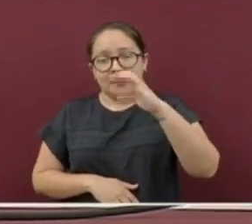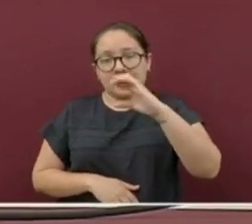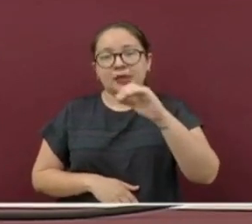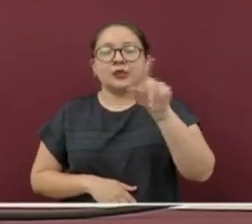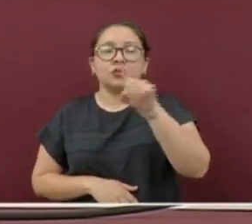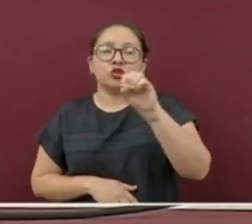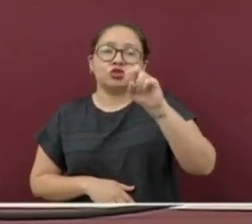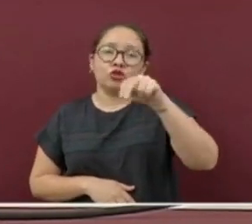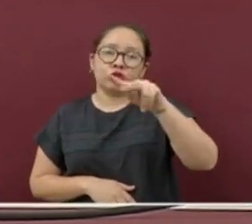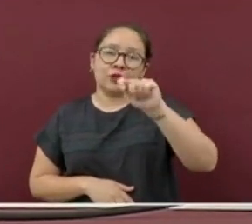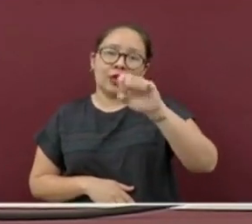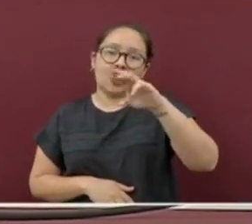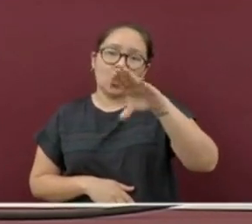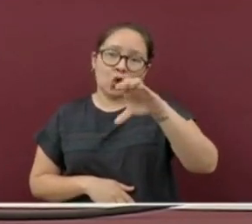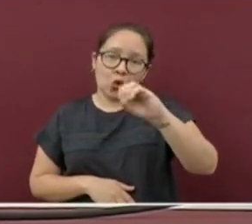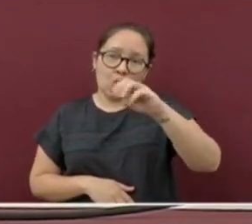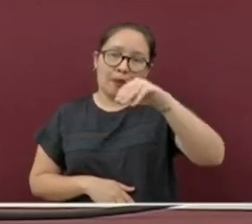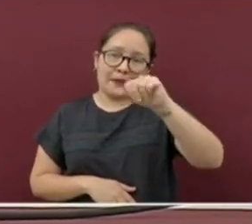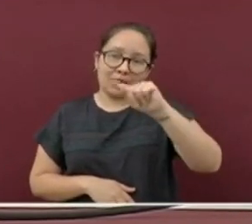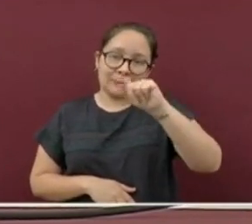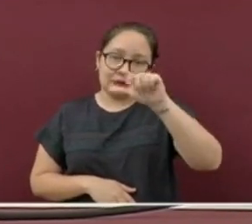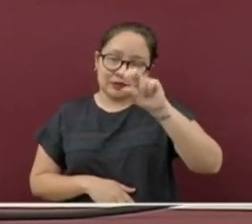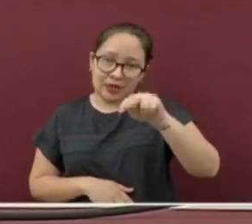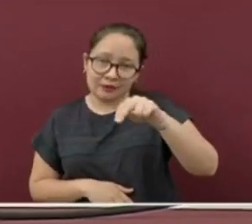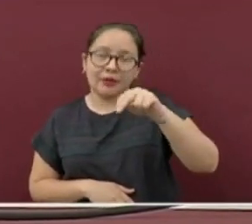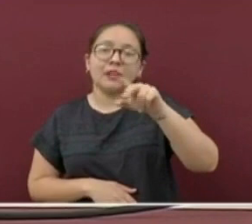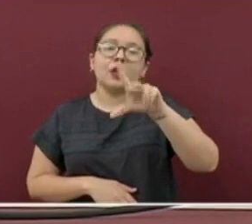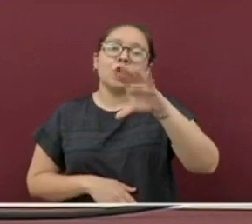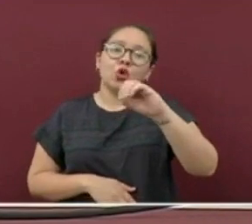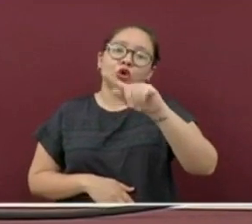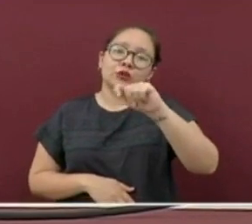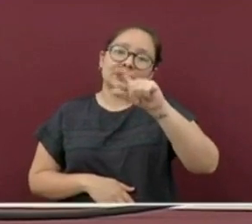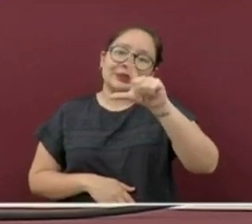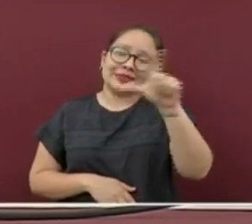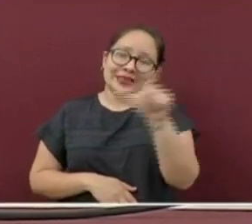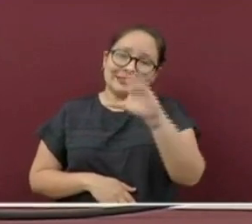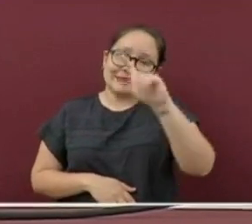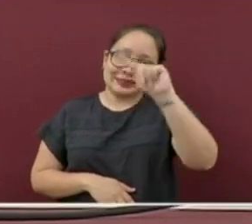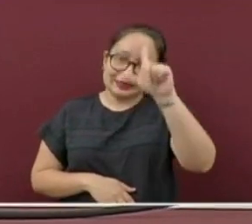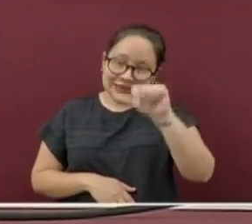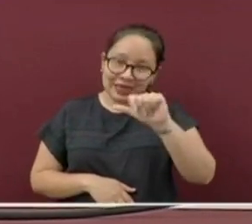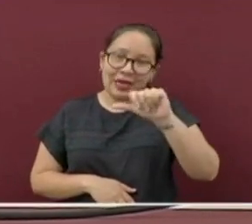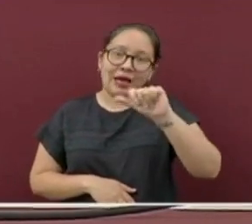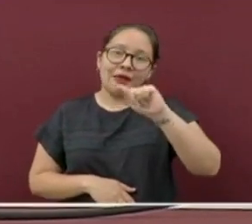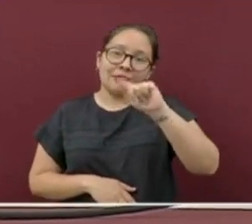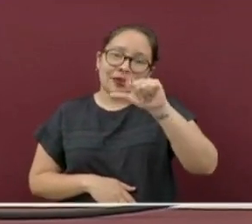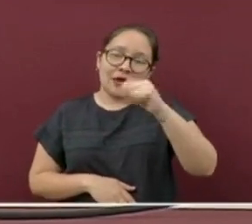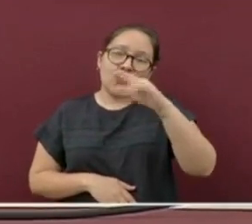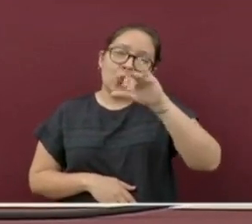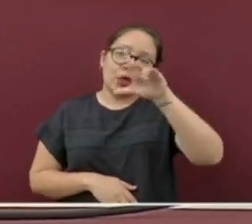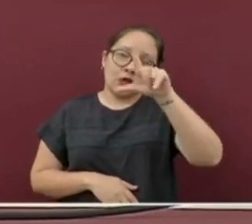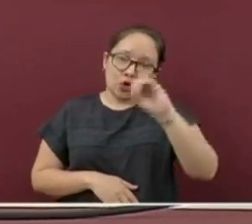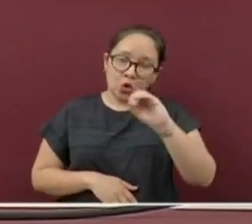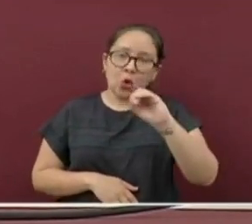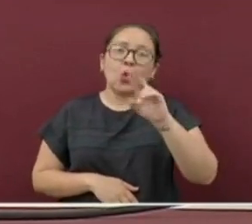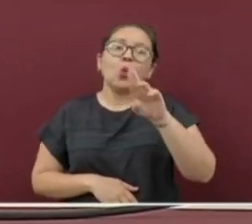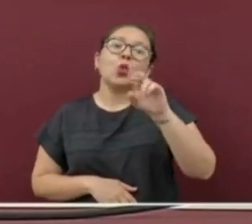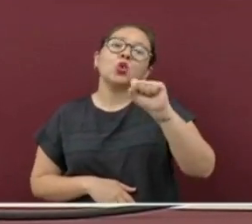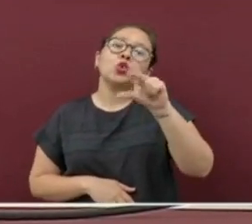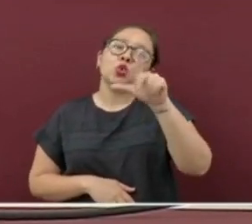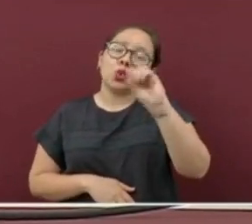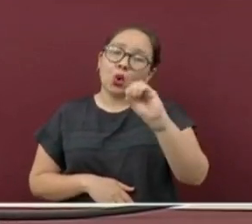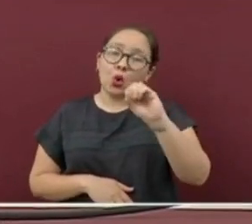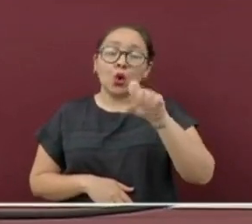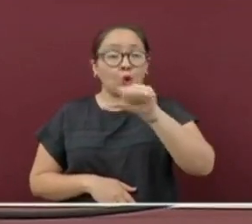Zontekomatlán, Cotaxotitlán, Tlaquilpa, Atrahuilco y Úrsulo Galván, y en Saltabarranca